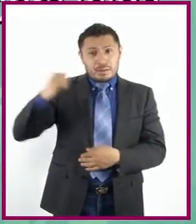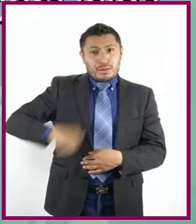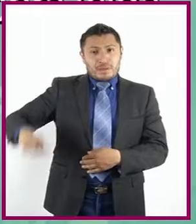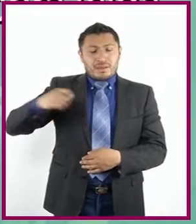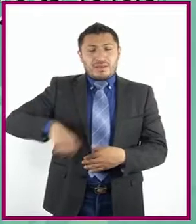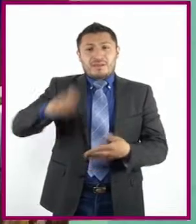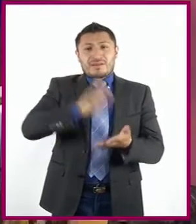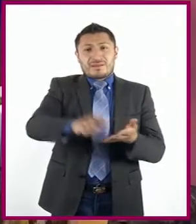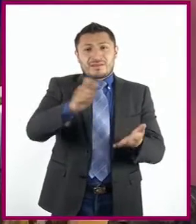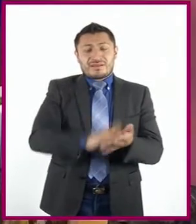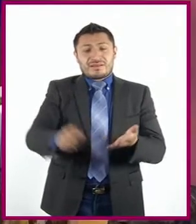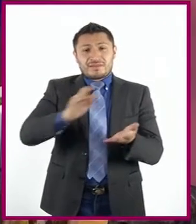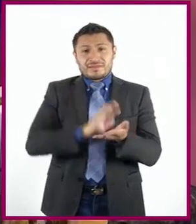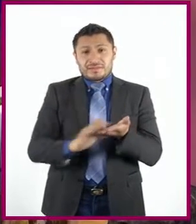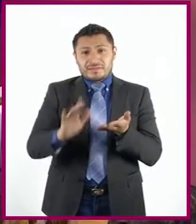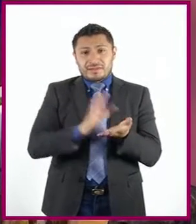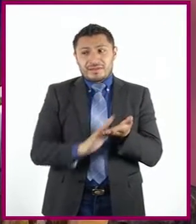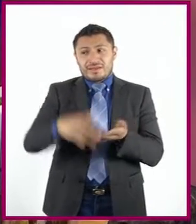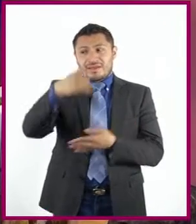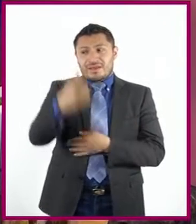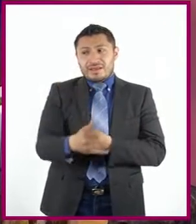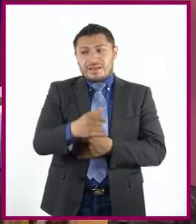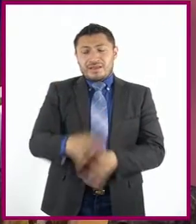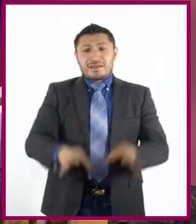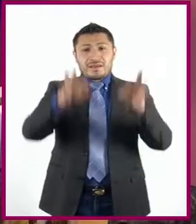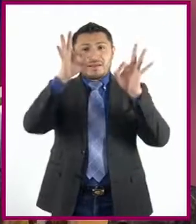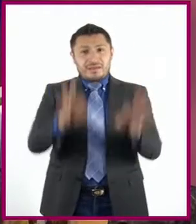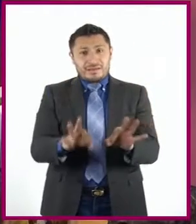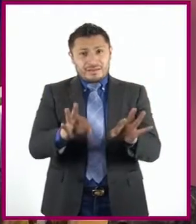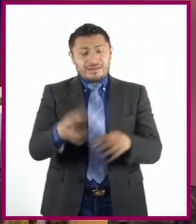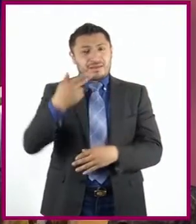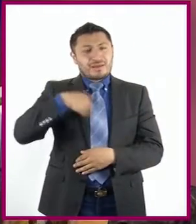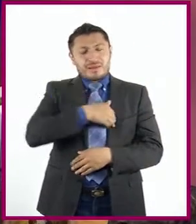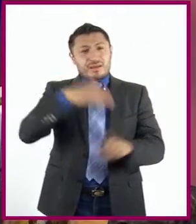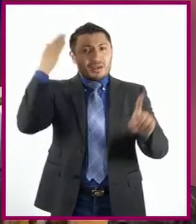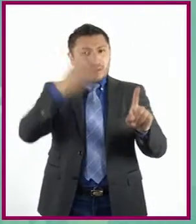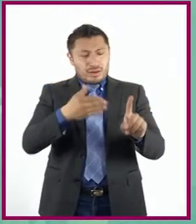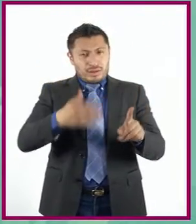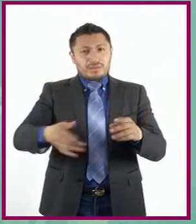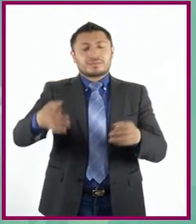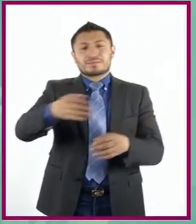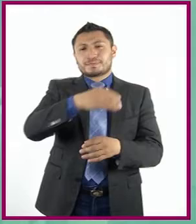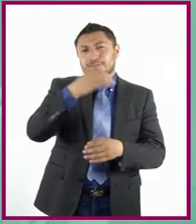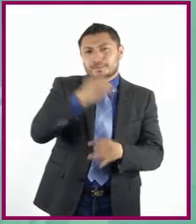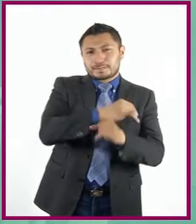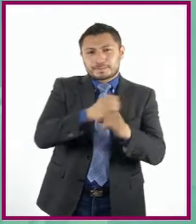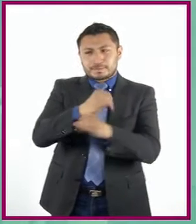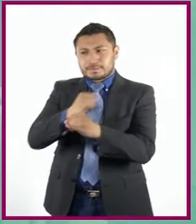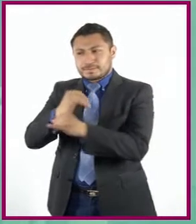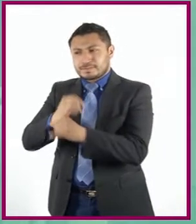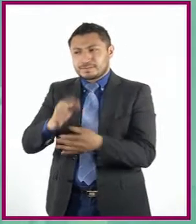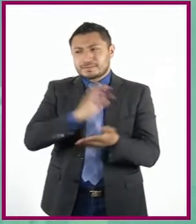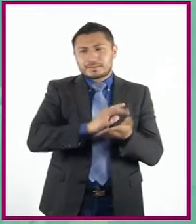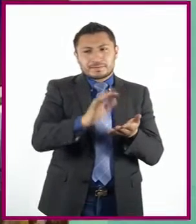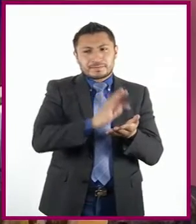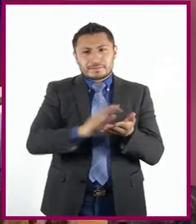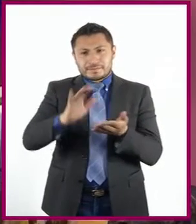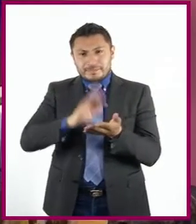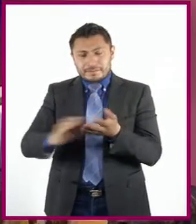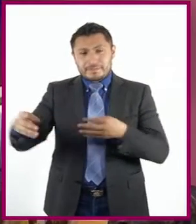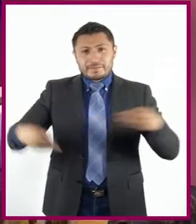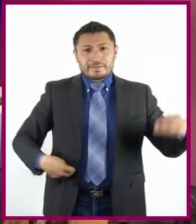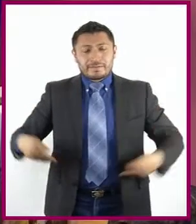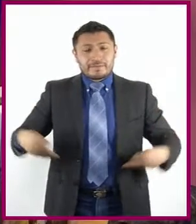escrita la obra leída y, concretamente, nos centraremos en explorar y leer obras de teatro.